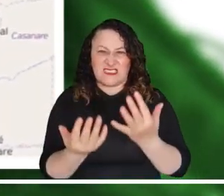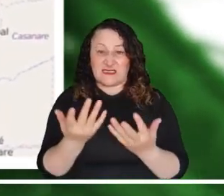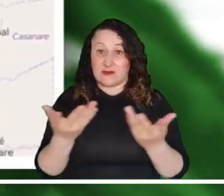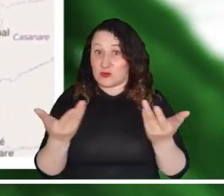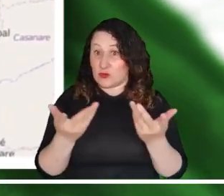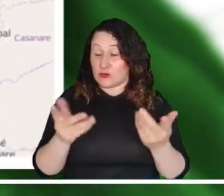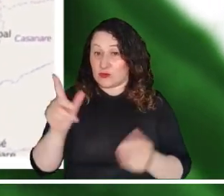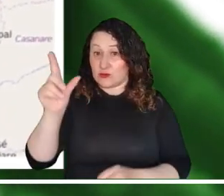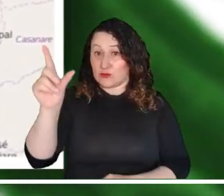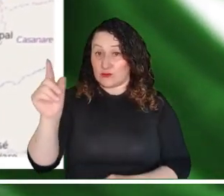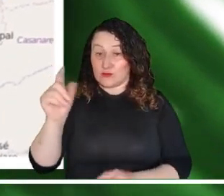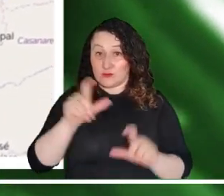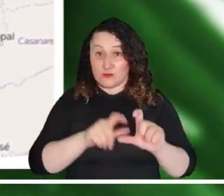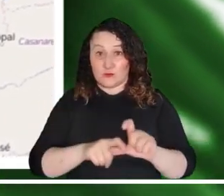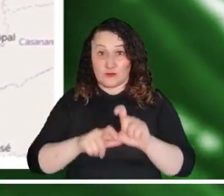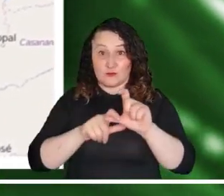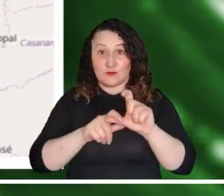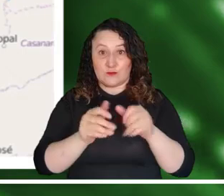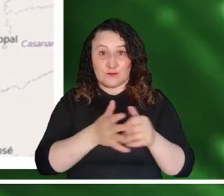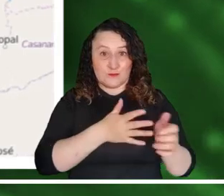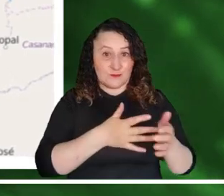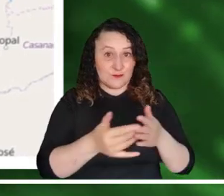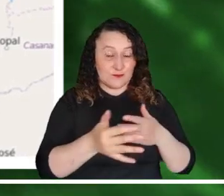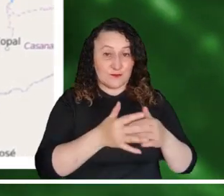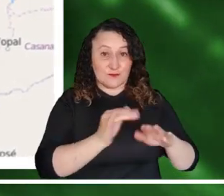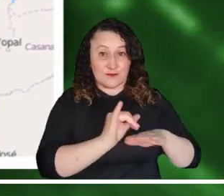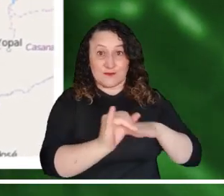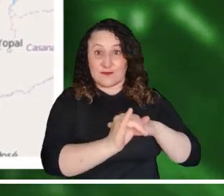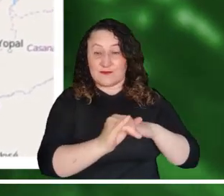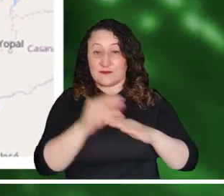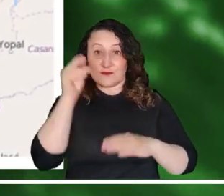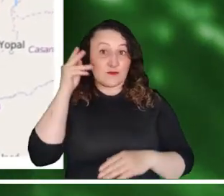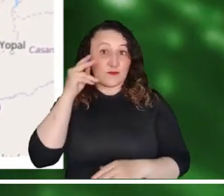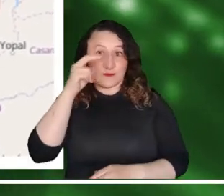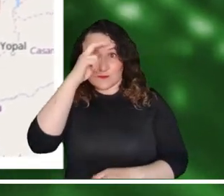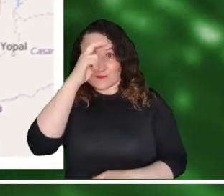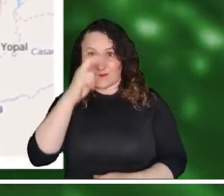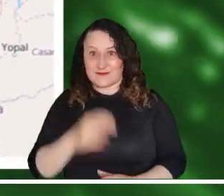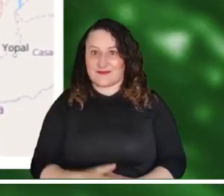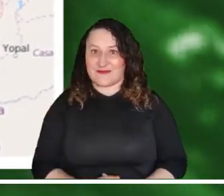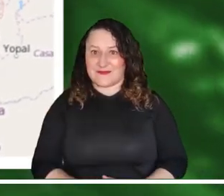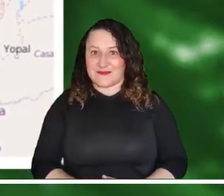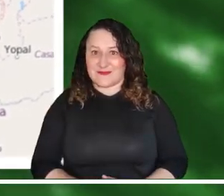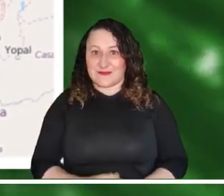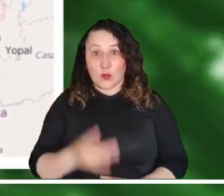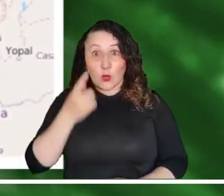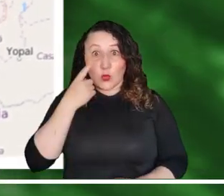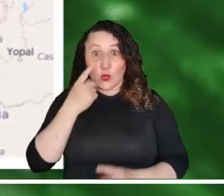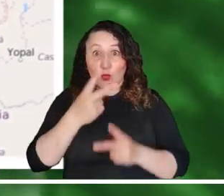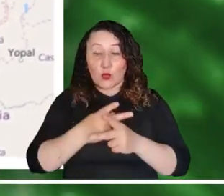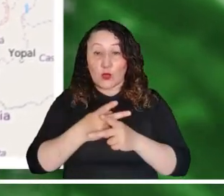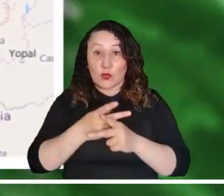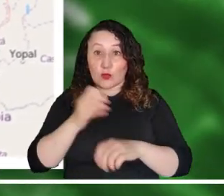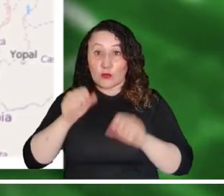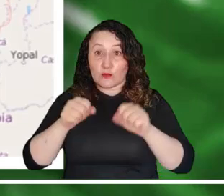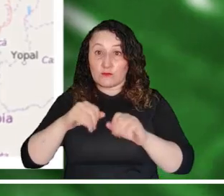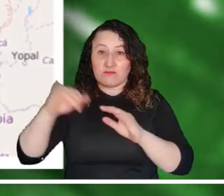Alerta roja por probabilidad de incendios en el Cesar, La Guajira, El Archipiélago y Norte de Santander.